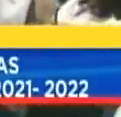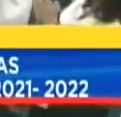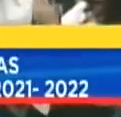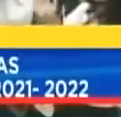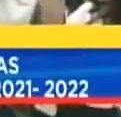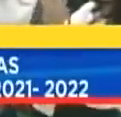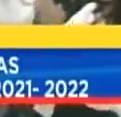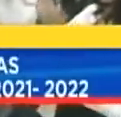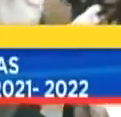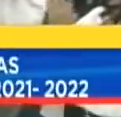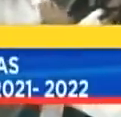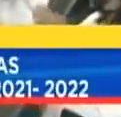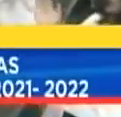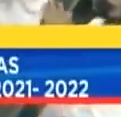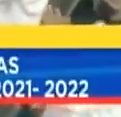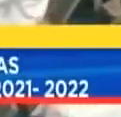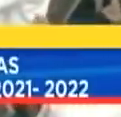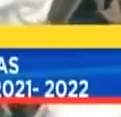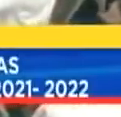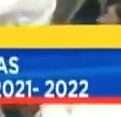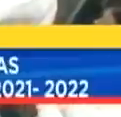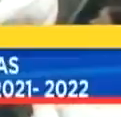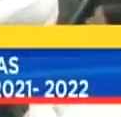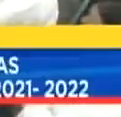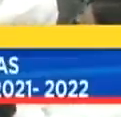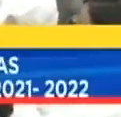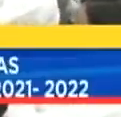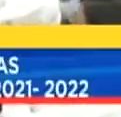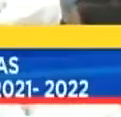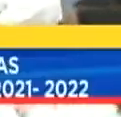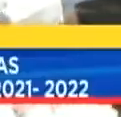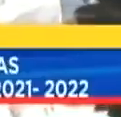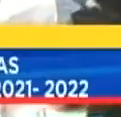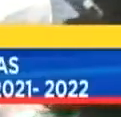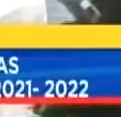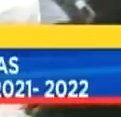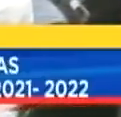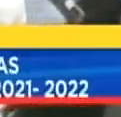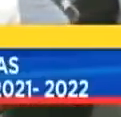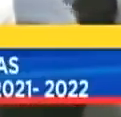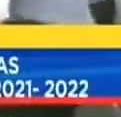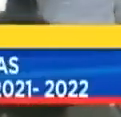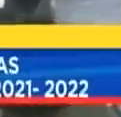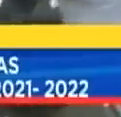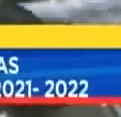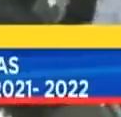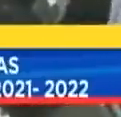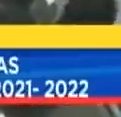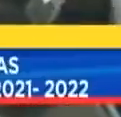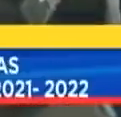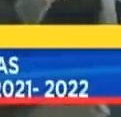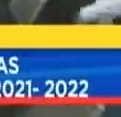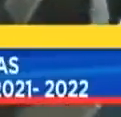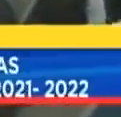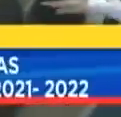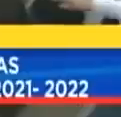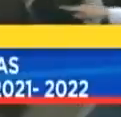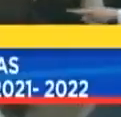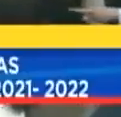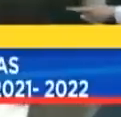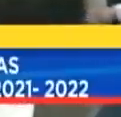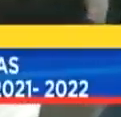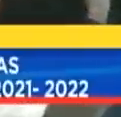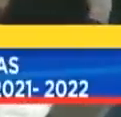va toda la estudiantina Son químicos y doctores, cirujanos y dentistas